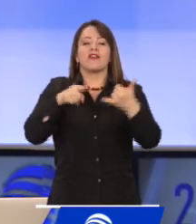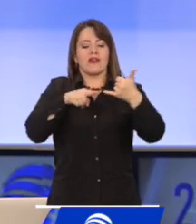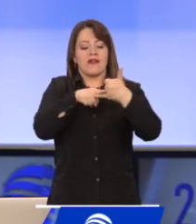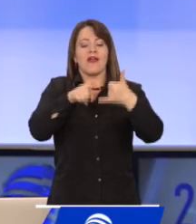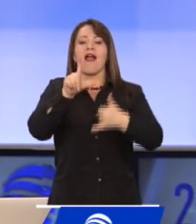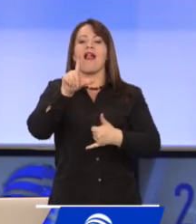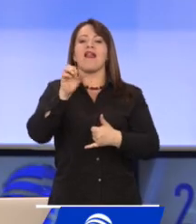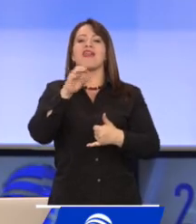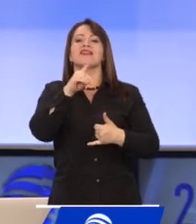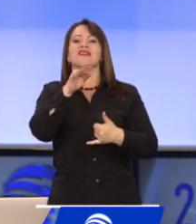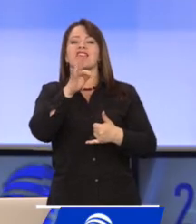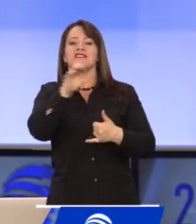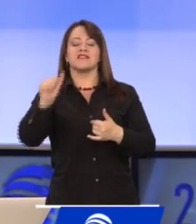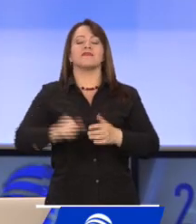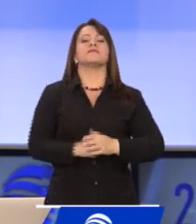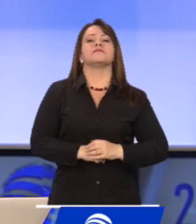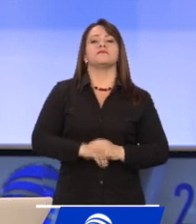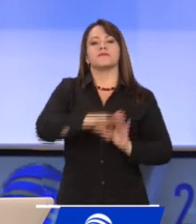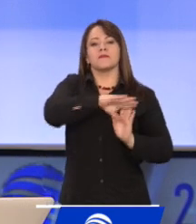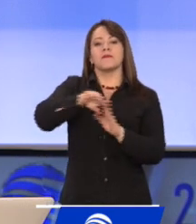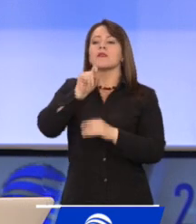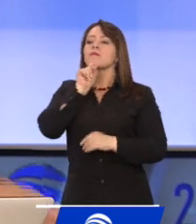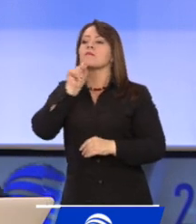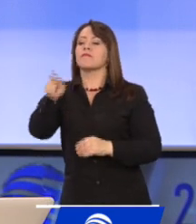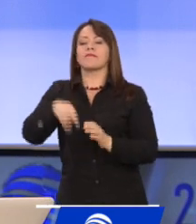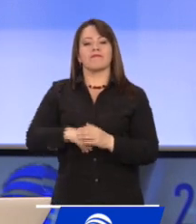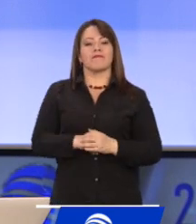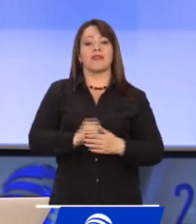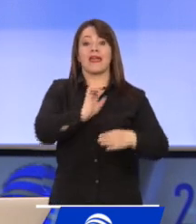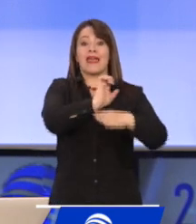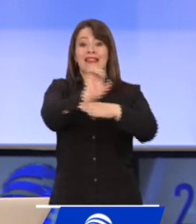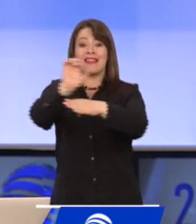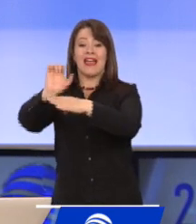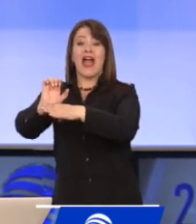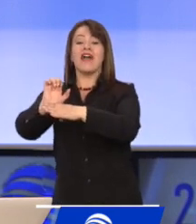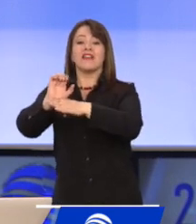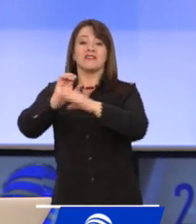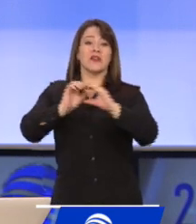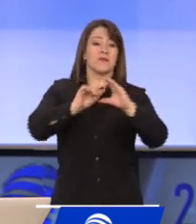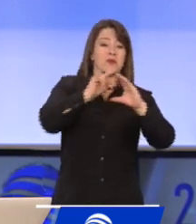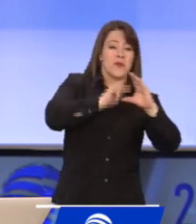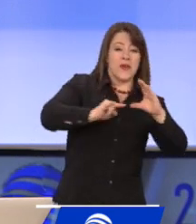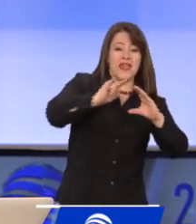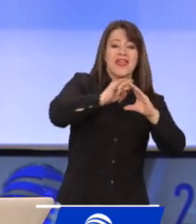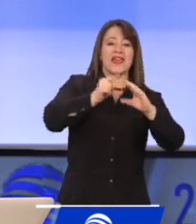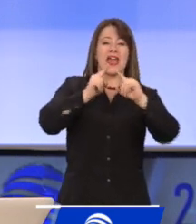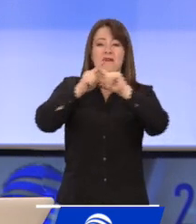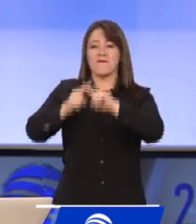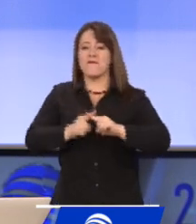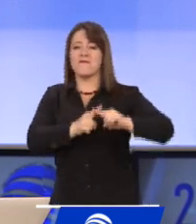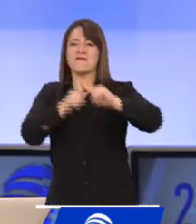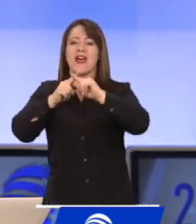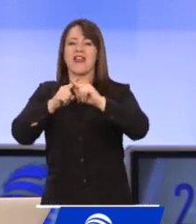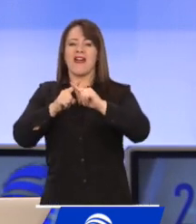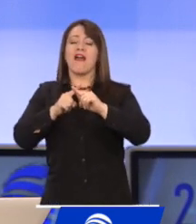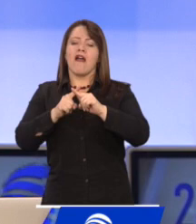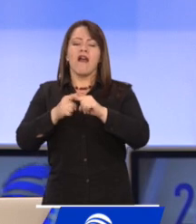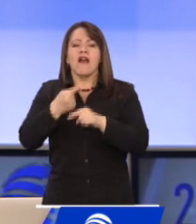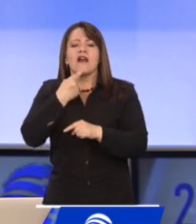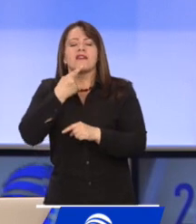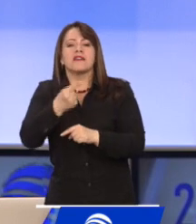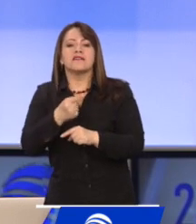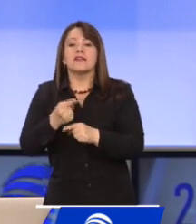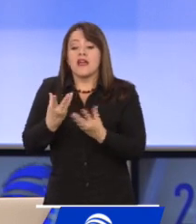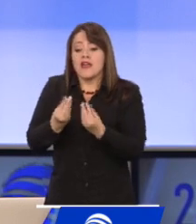Desafortunadamente. Secretaria Delgado, finalmente, los entes de control a nivel nacional han indicado que las distintas ARL no están entregando